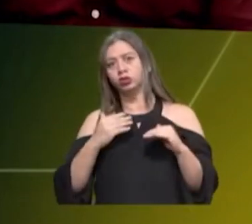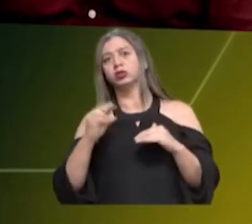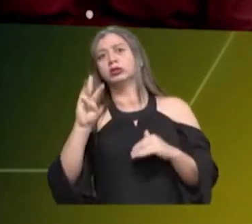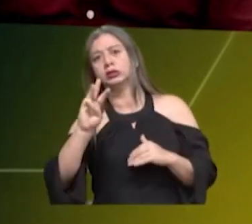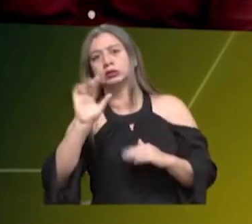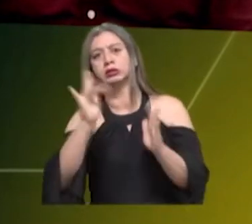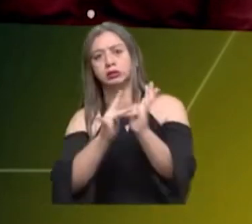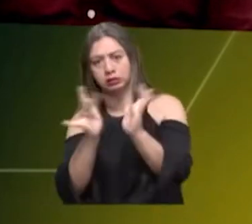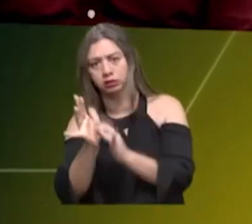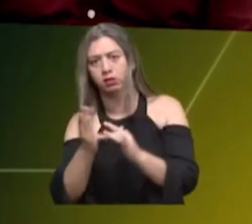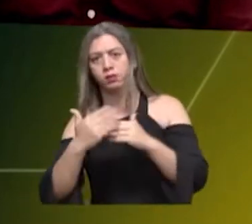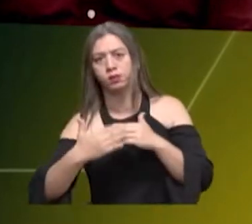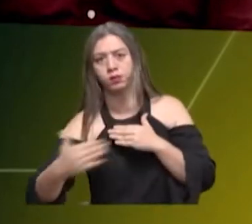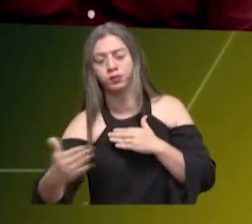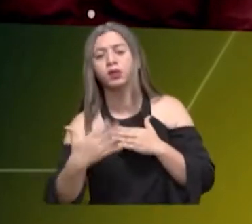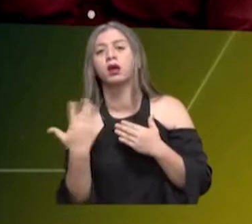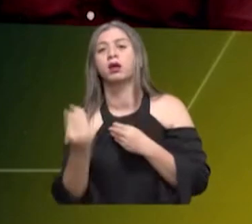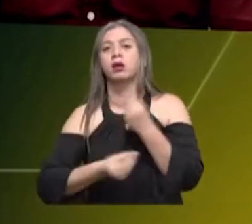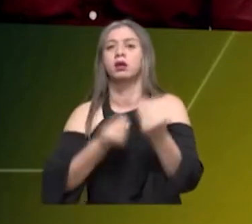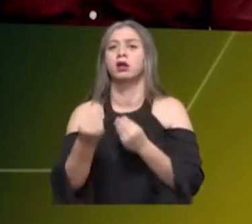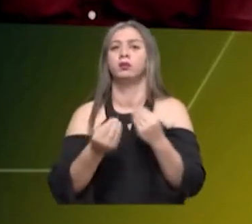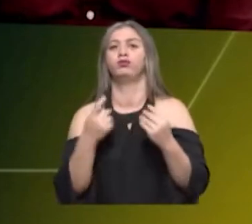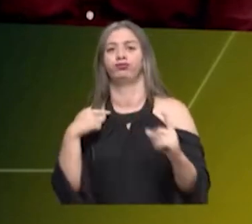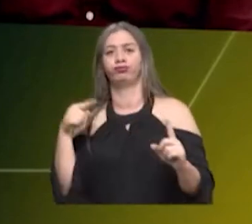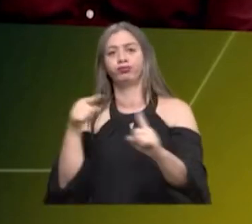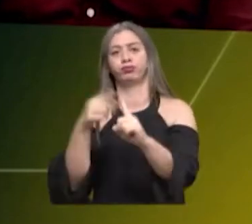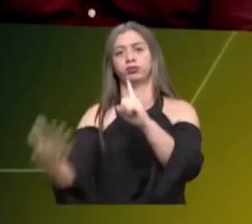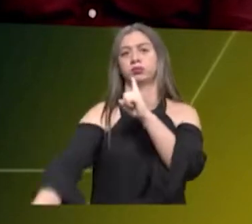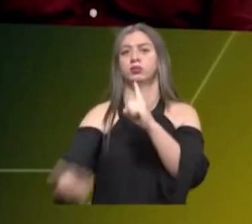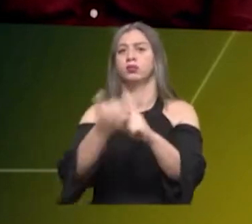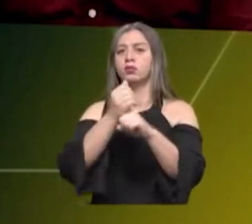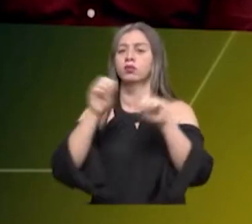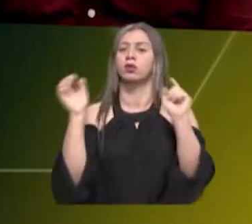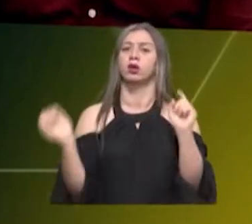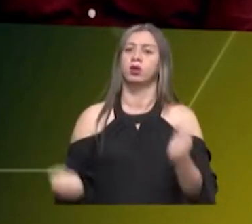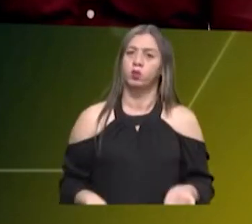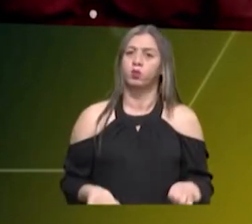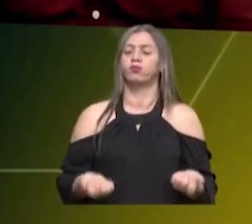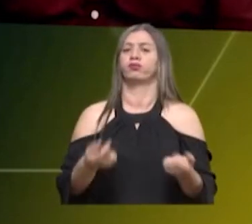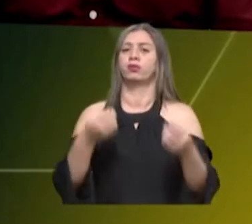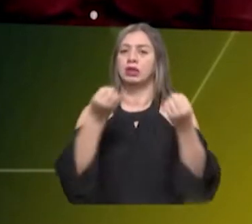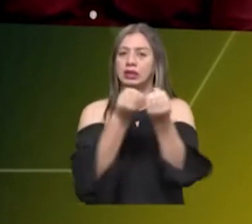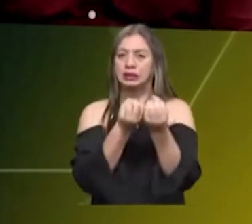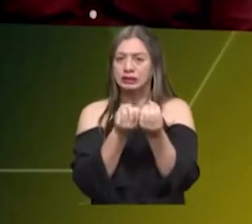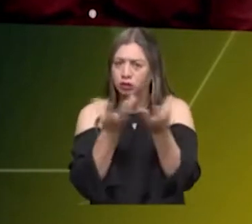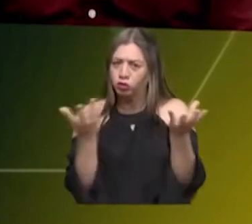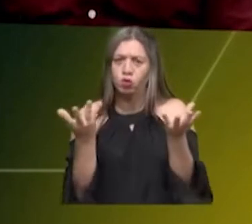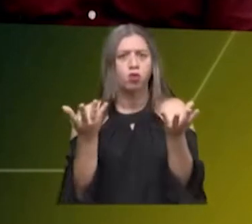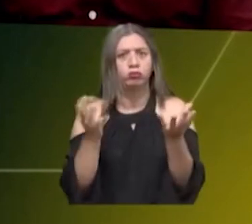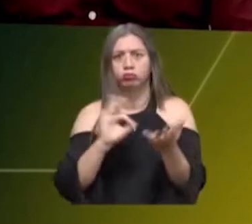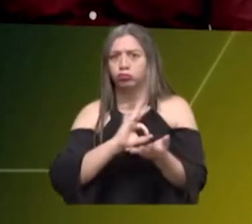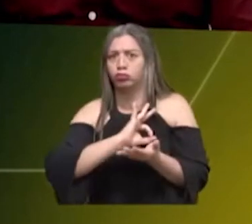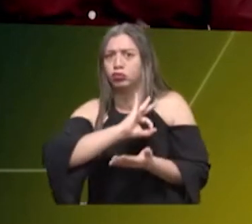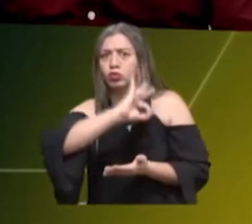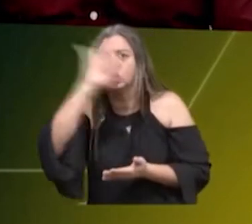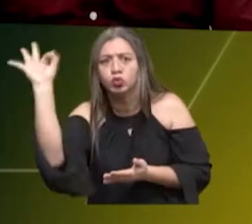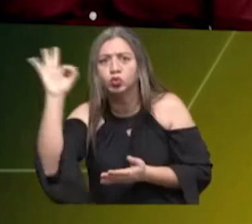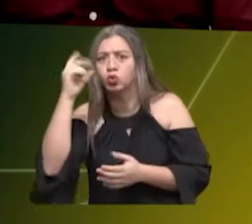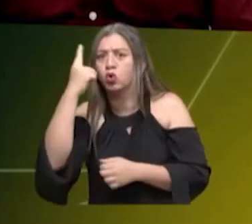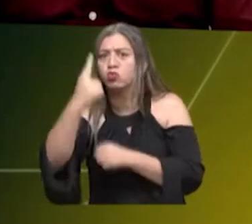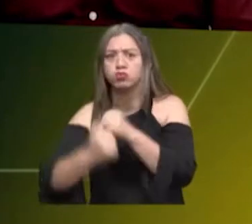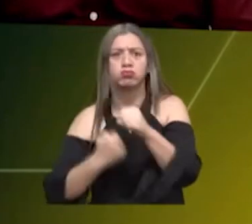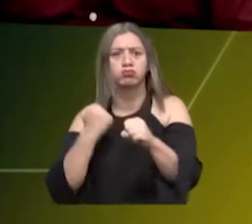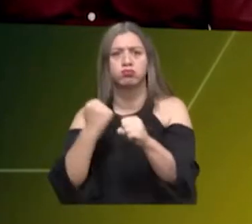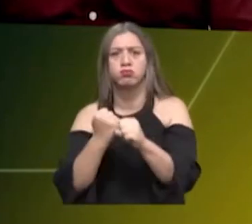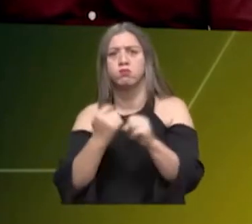y así es como podemos llegar al logro de estos objetivos que realmente en términos numéricos nunca ni siquiera en un año top de